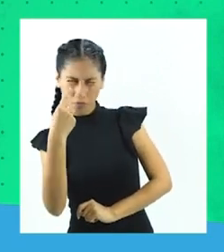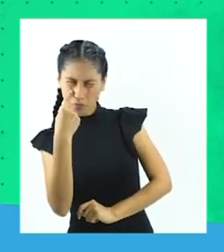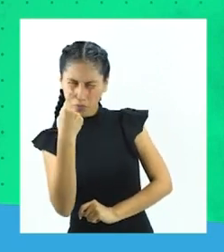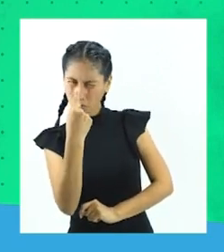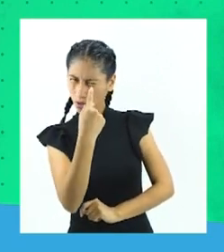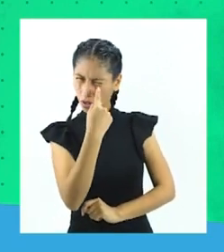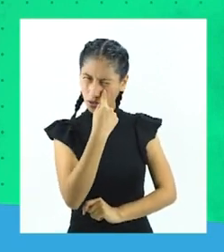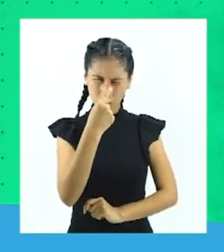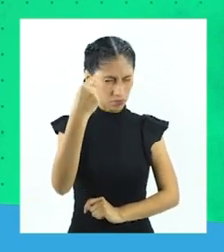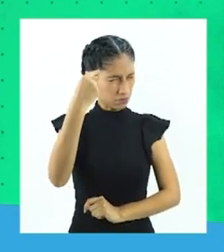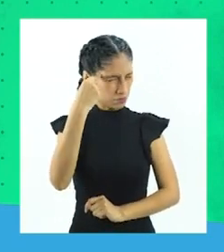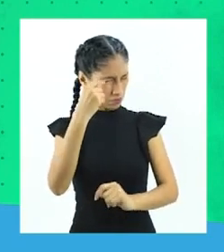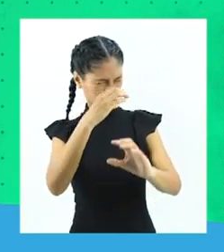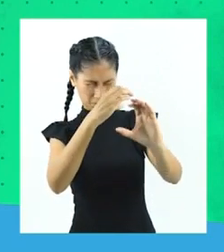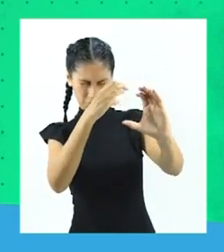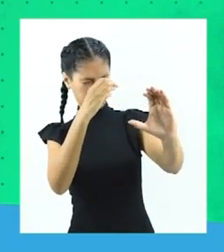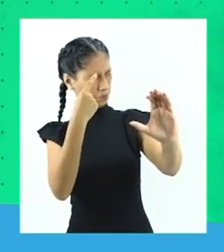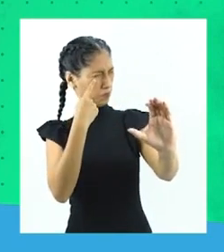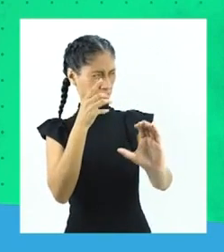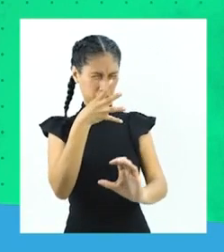todos nuestros sentidos.